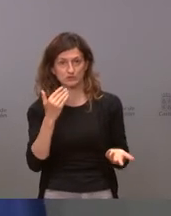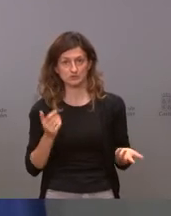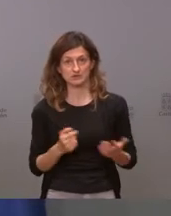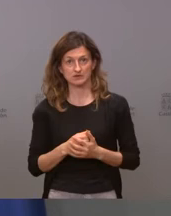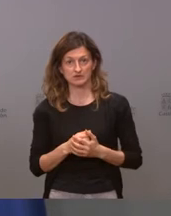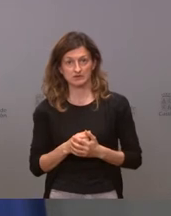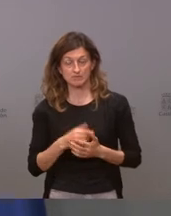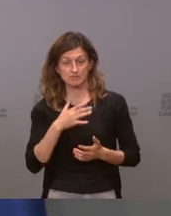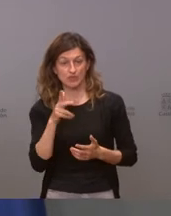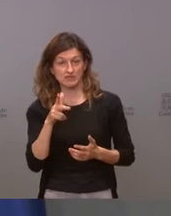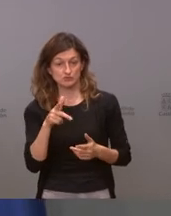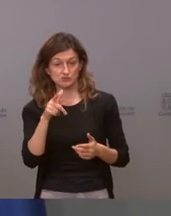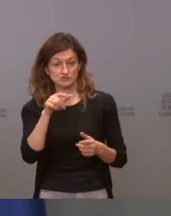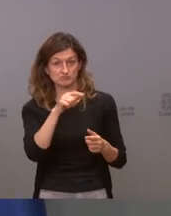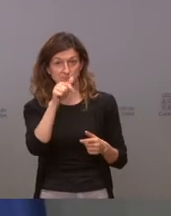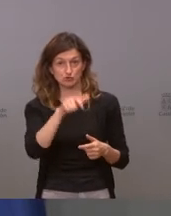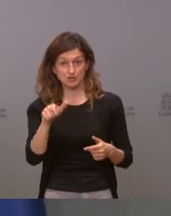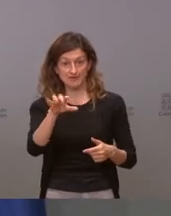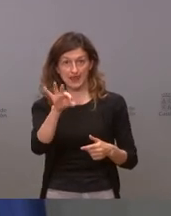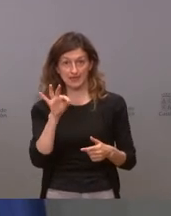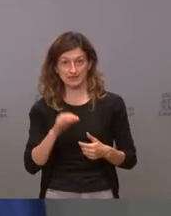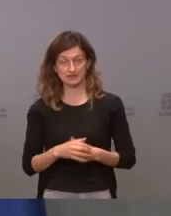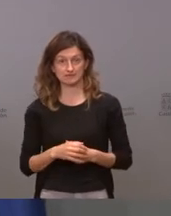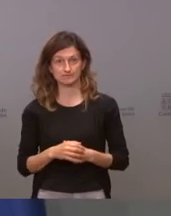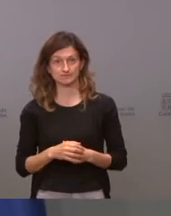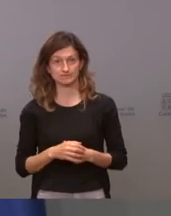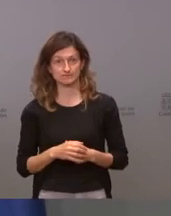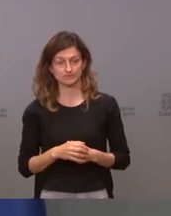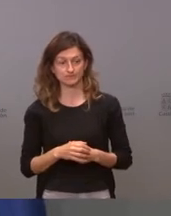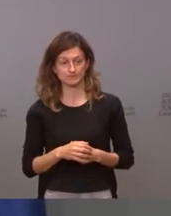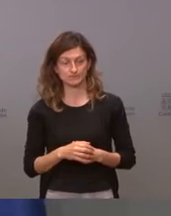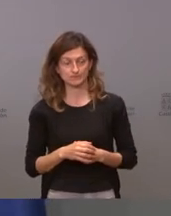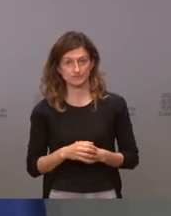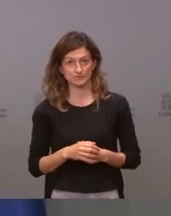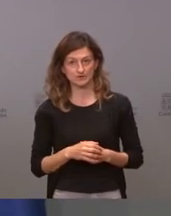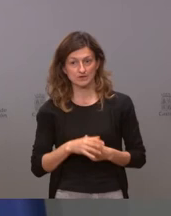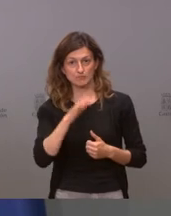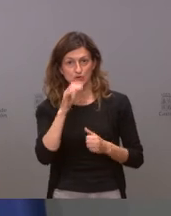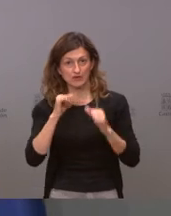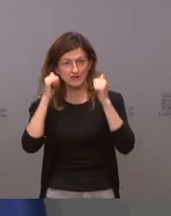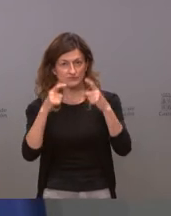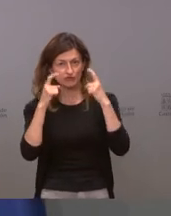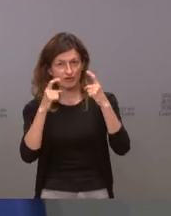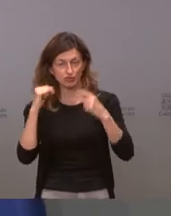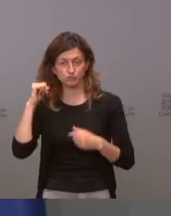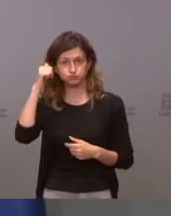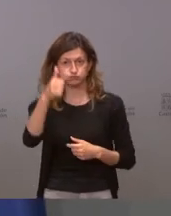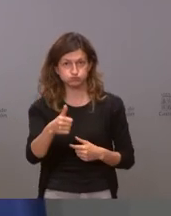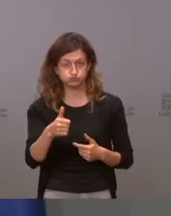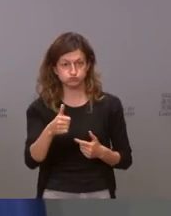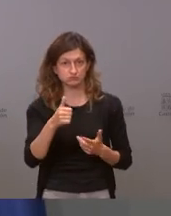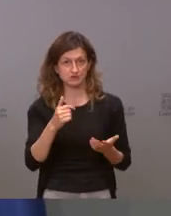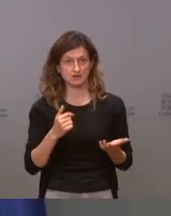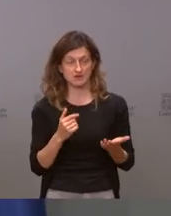a elegir a elegir después de un esfuerzo grande como el que